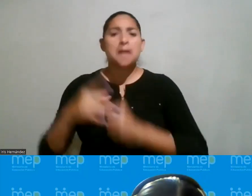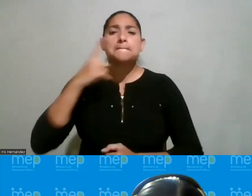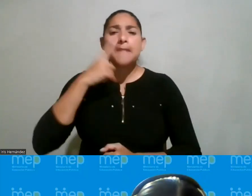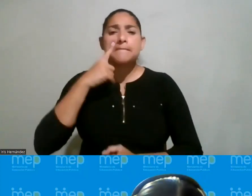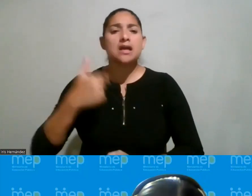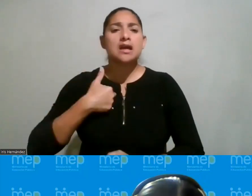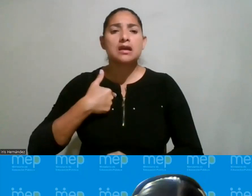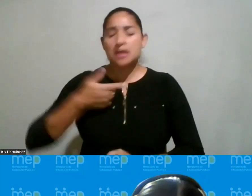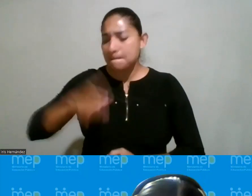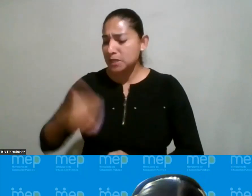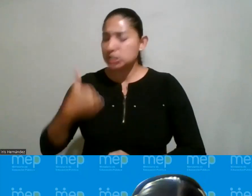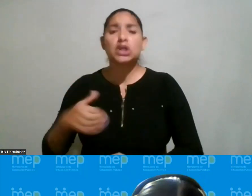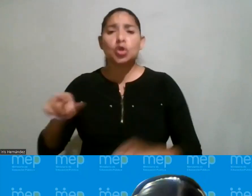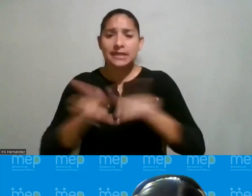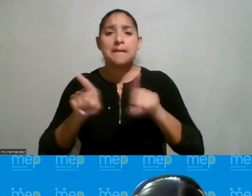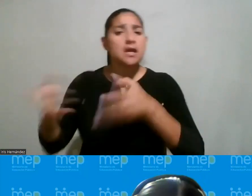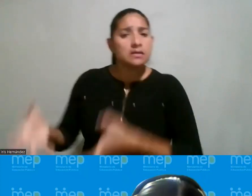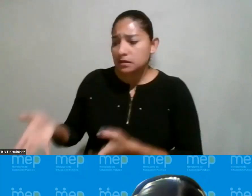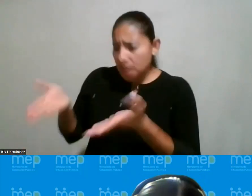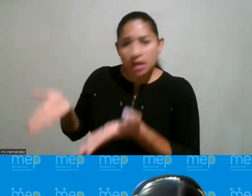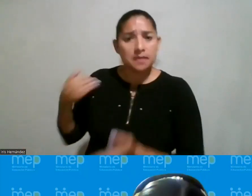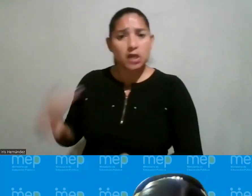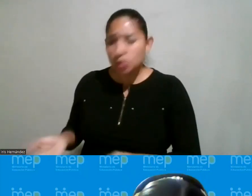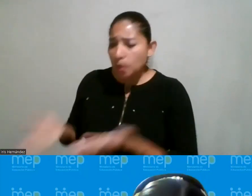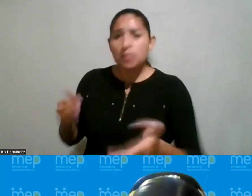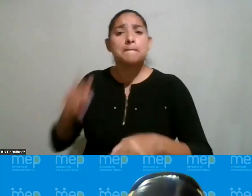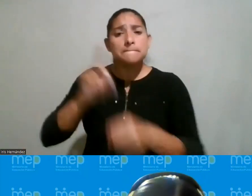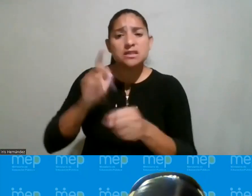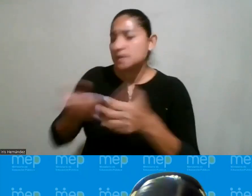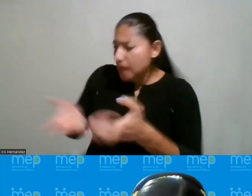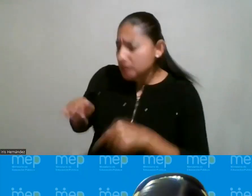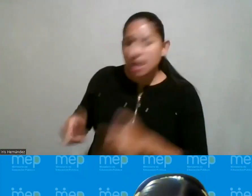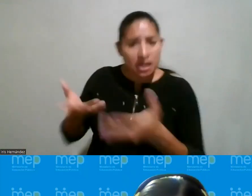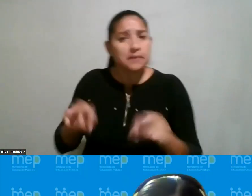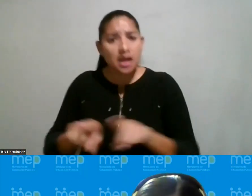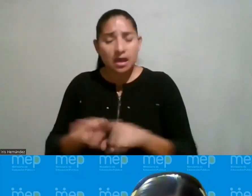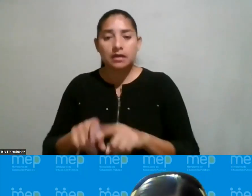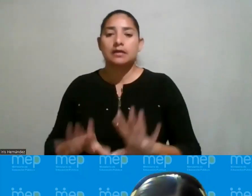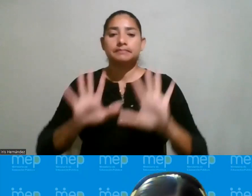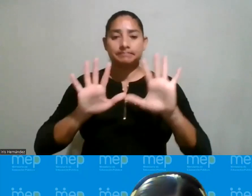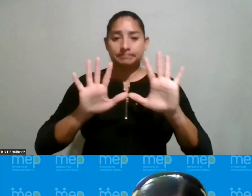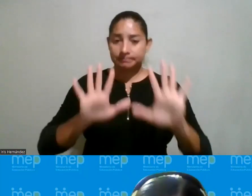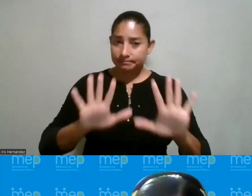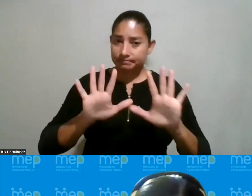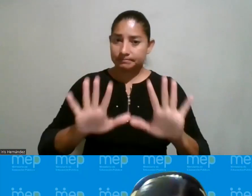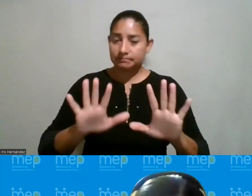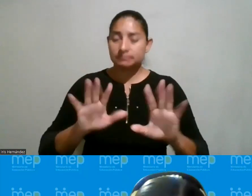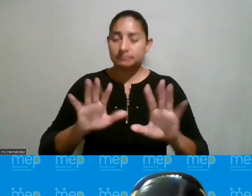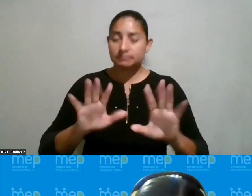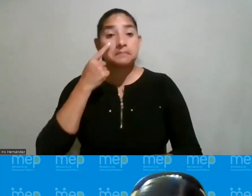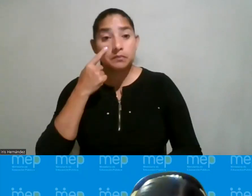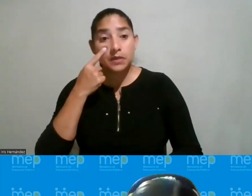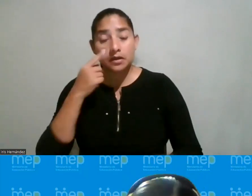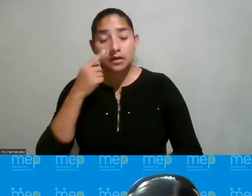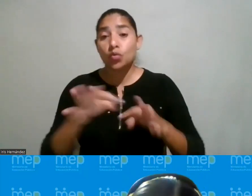que su chiquito niño hombrecito ¿por qué no puede participar? entonces decimos a ver es que